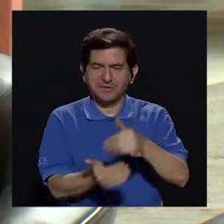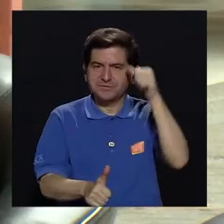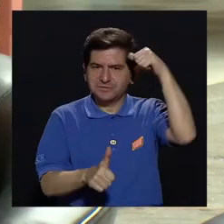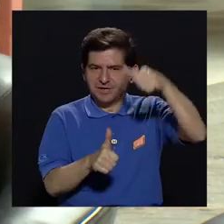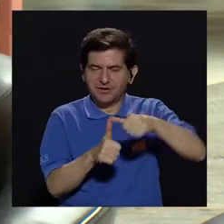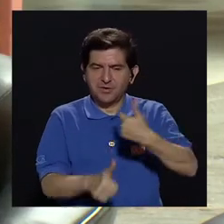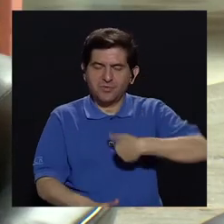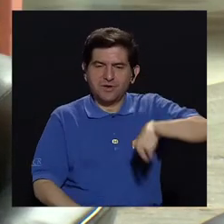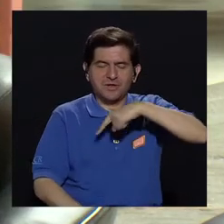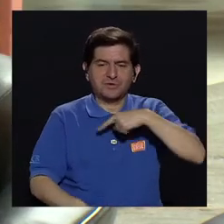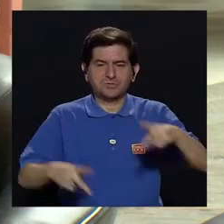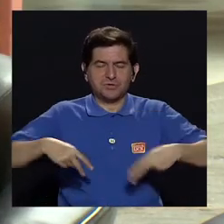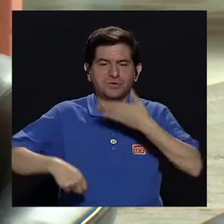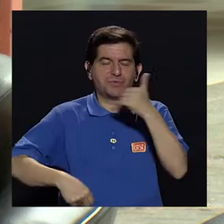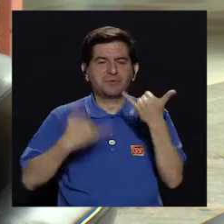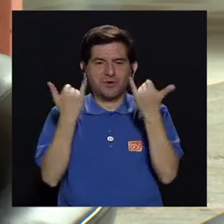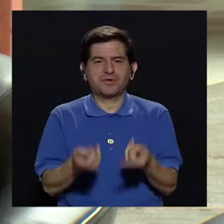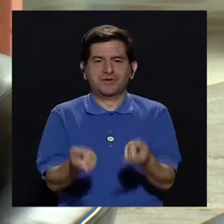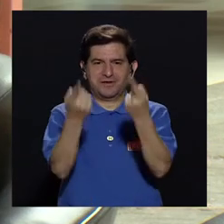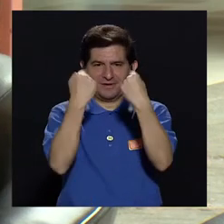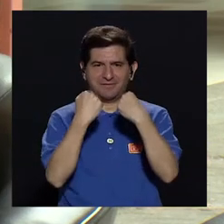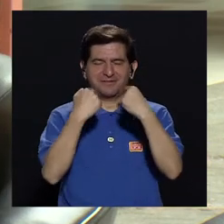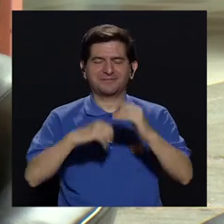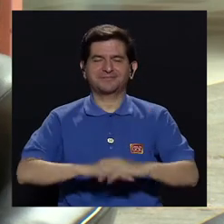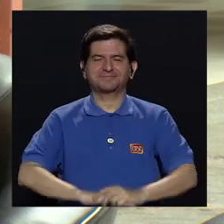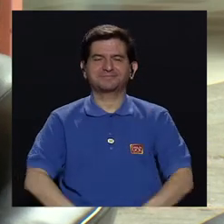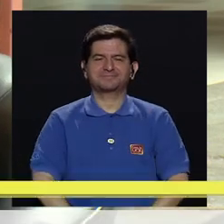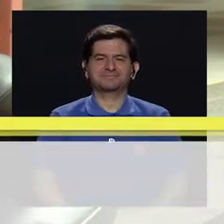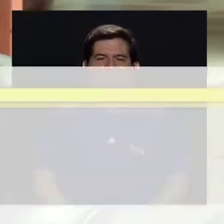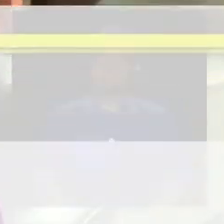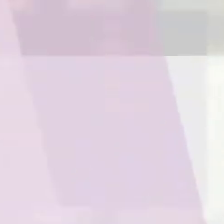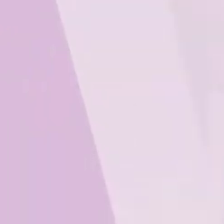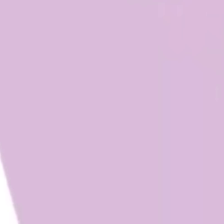de hacer otra pausa, recuerde que somos vivir mejor y ya regresamos.